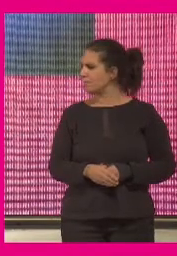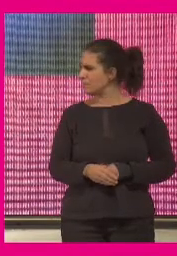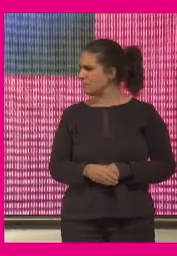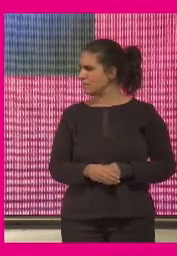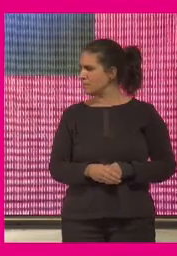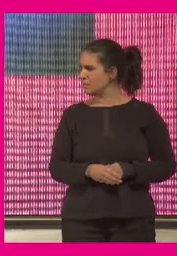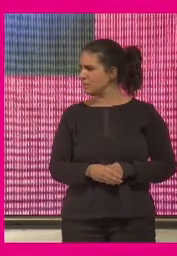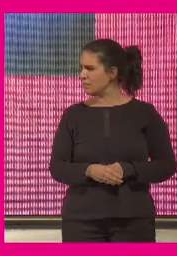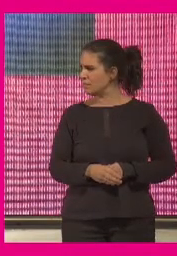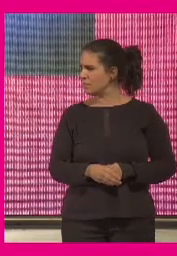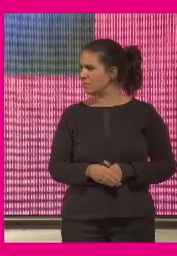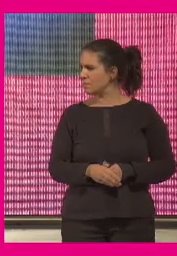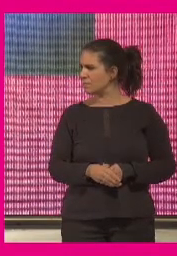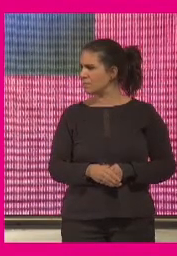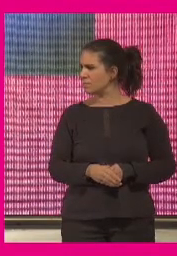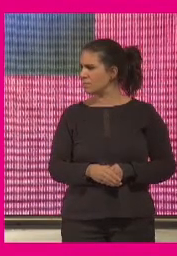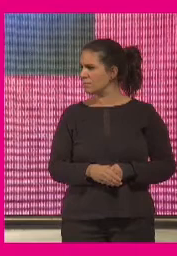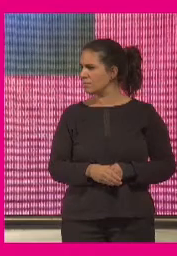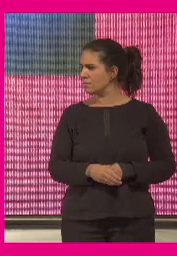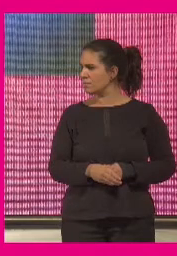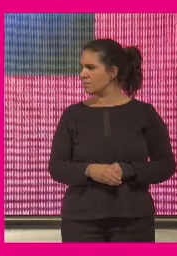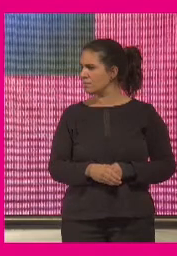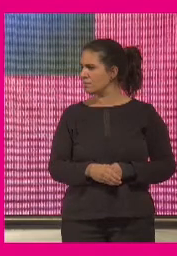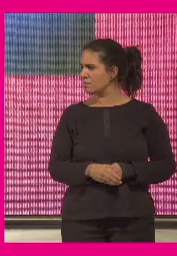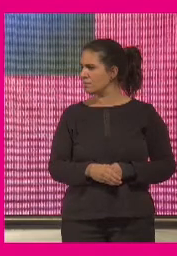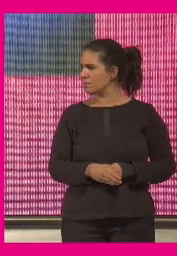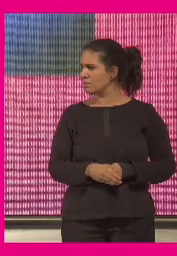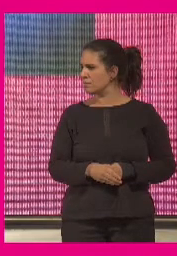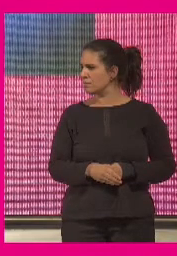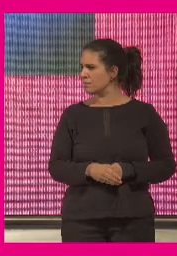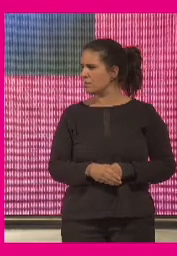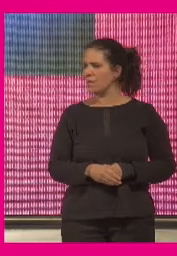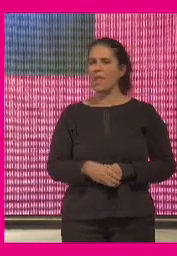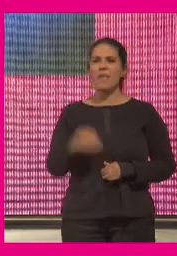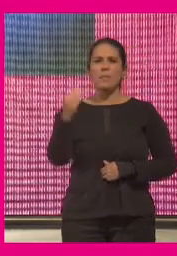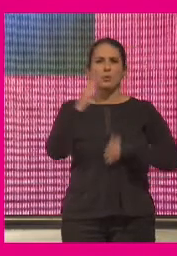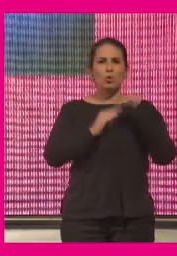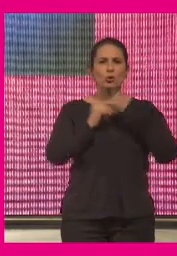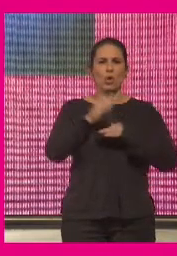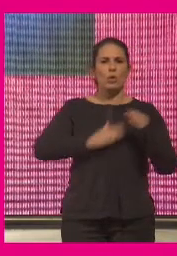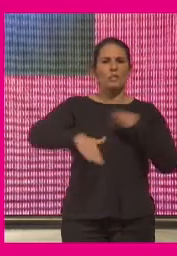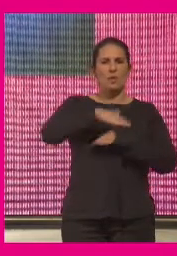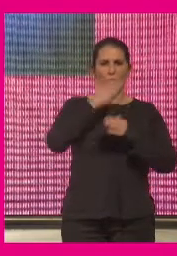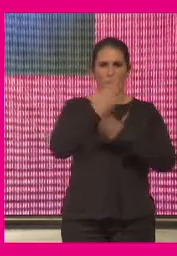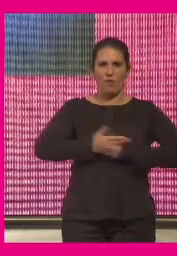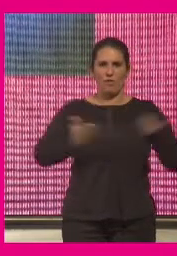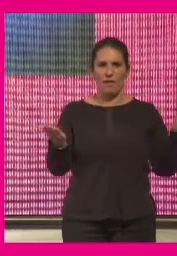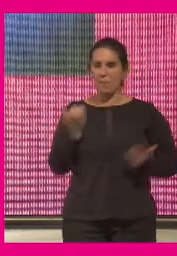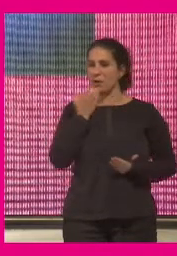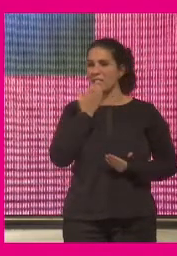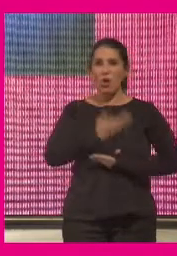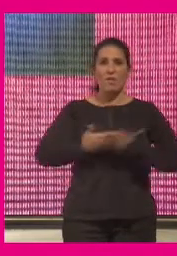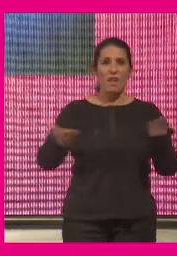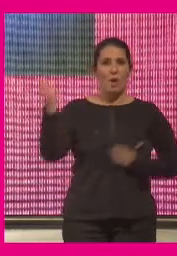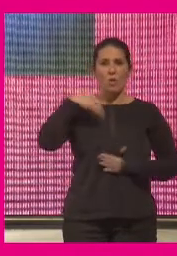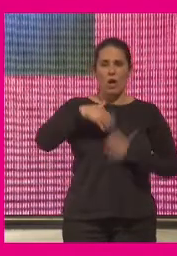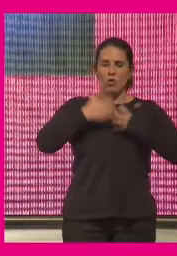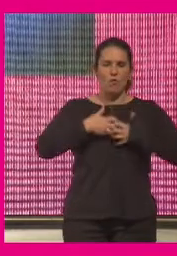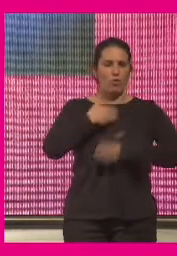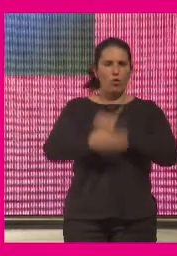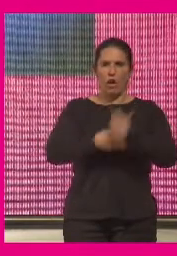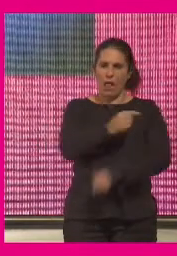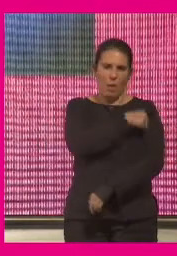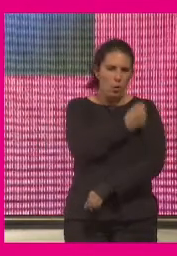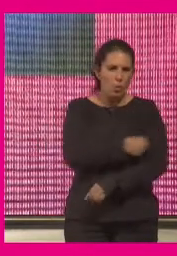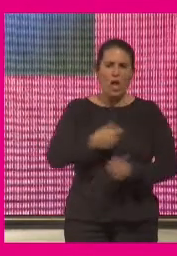construir un espacio de confianza porque sin confianza esto no funciona no funciona la